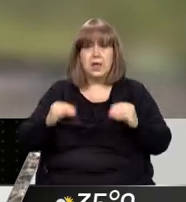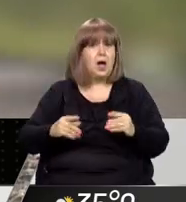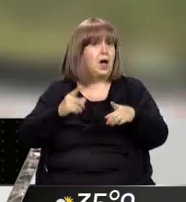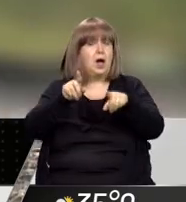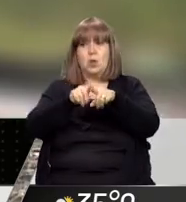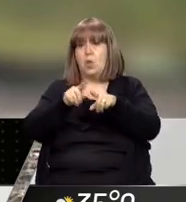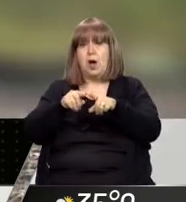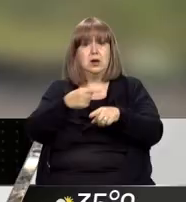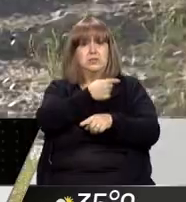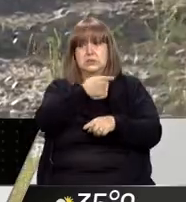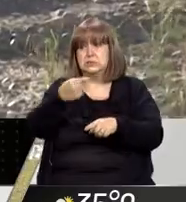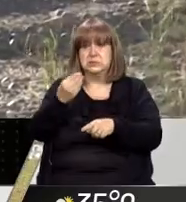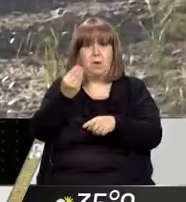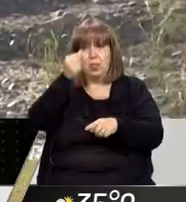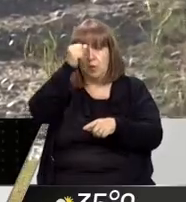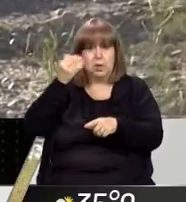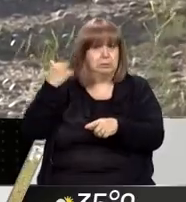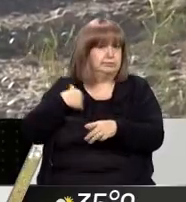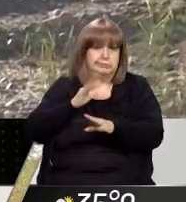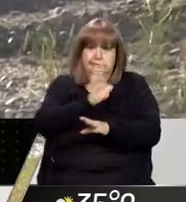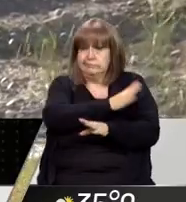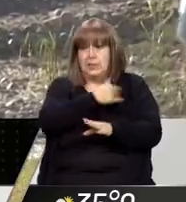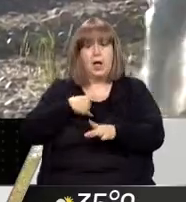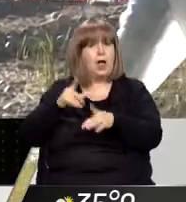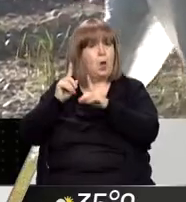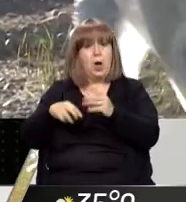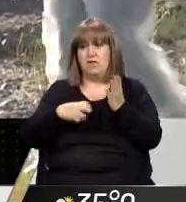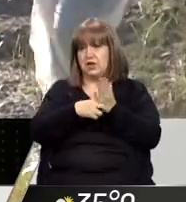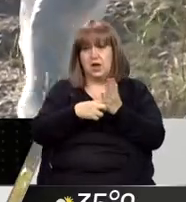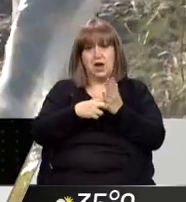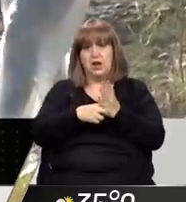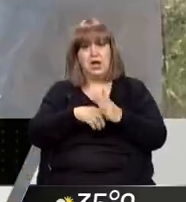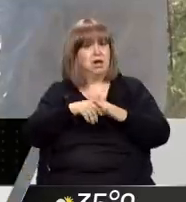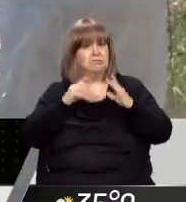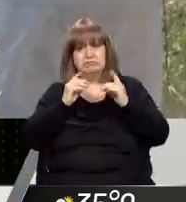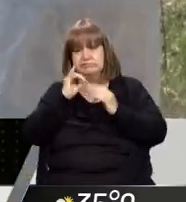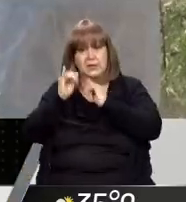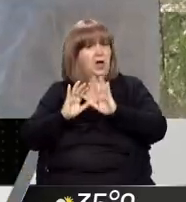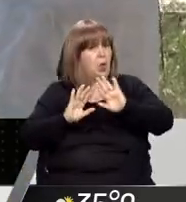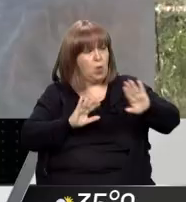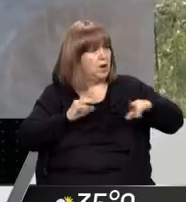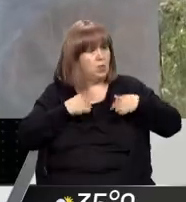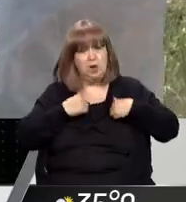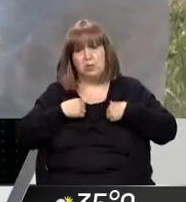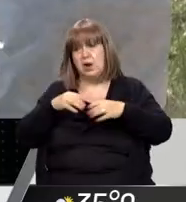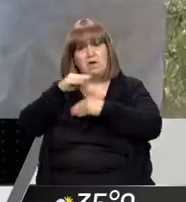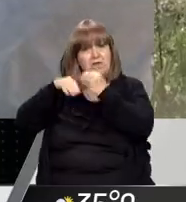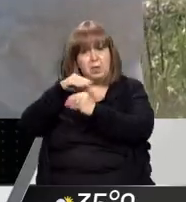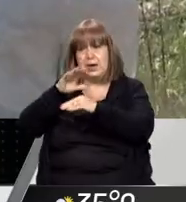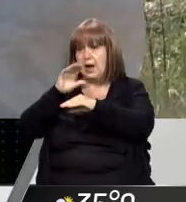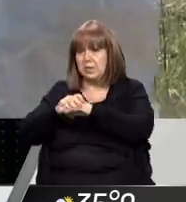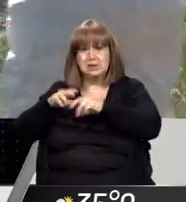a pesar del fin de semana, más allá de lo que les decían desde Fiscalía. Ellos insistían en la búsqueda y fueron